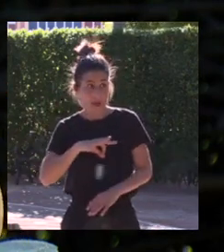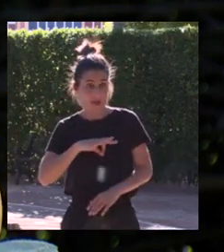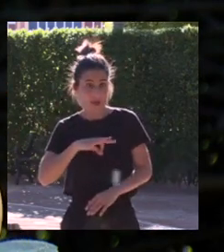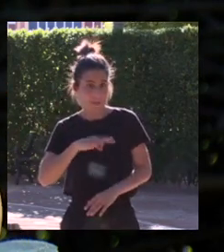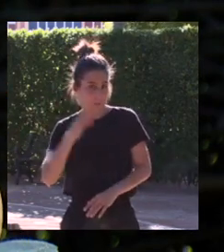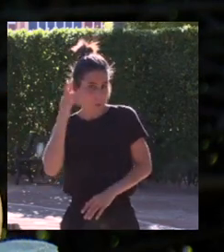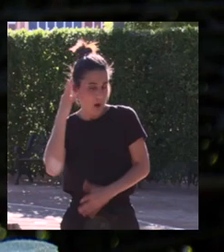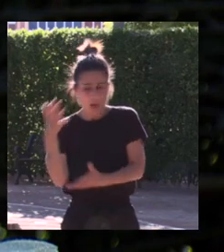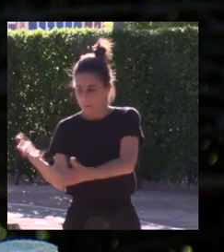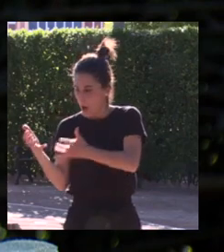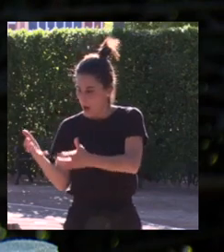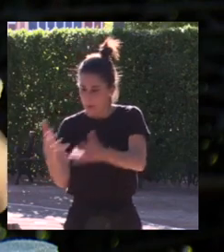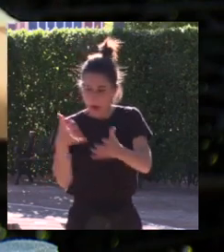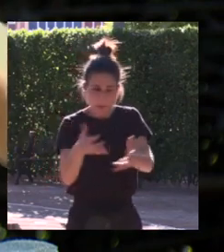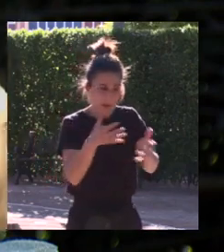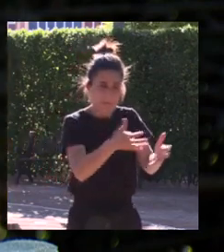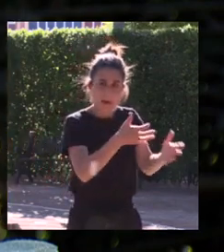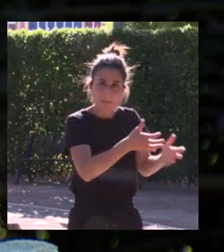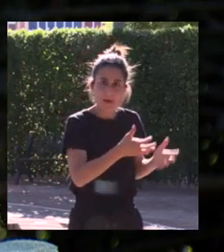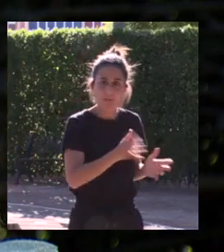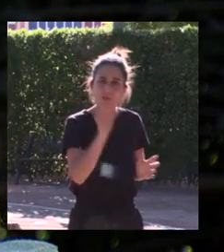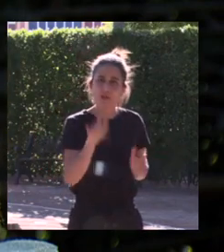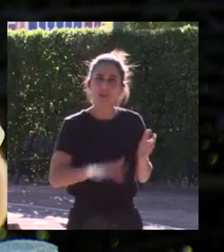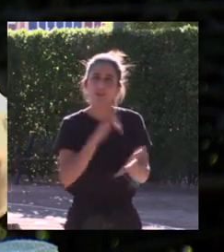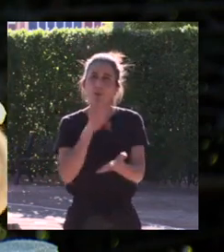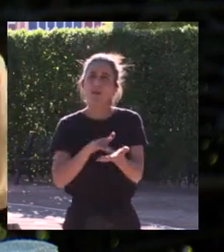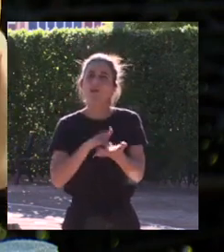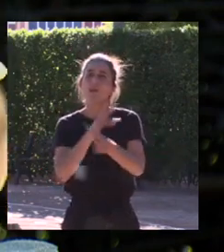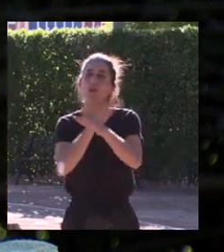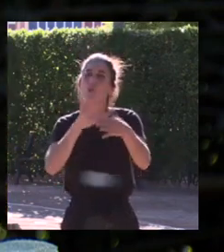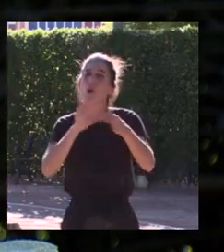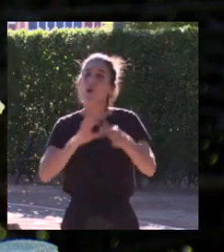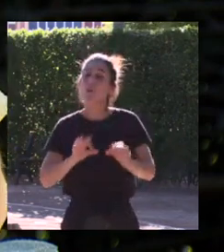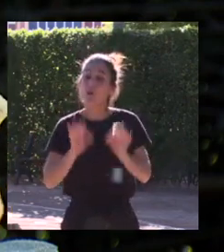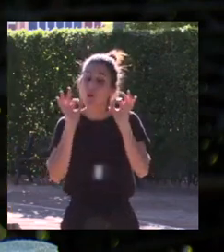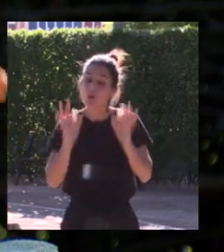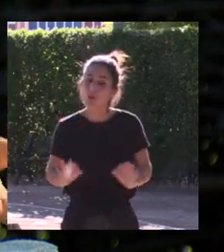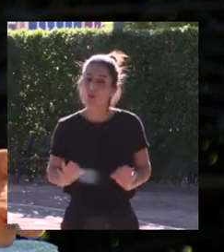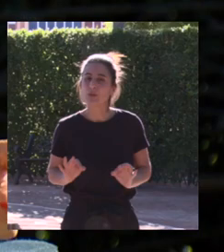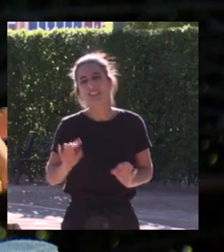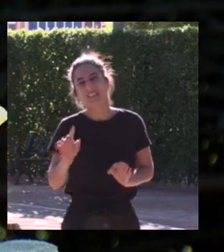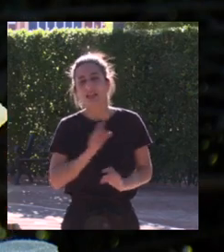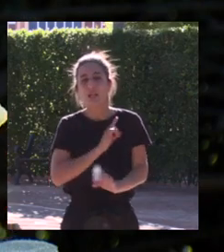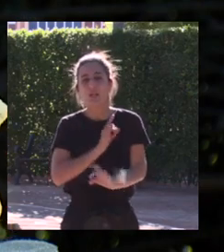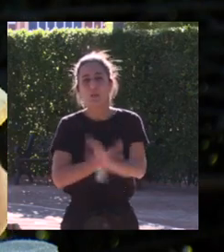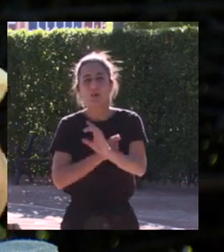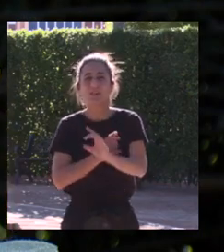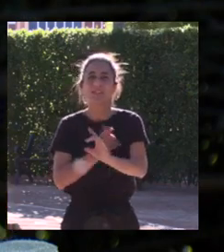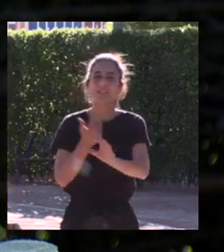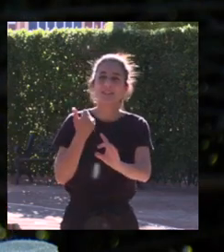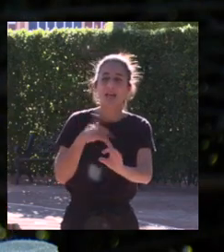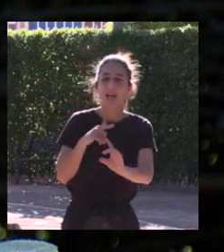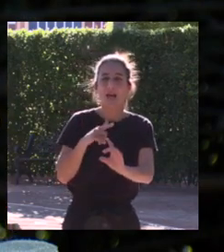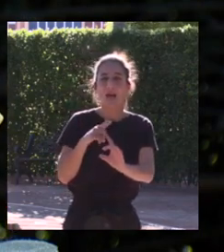de mujeres pero después es ese momento del juego olímpico en el que quizá el deporte sí que experimenta una